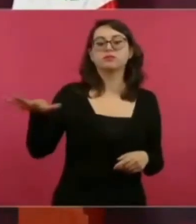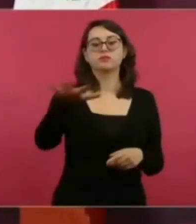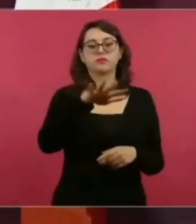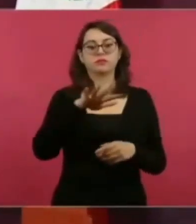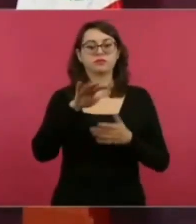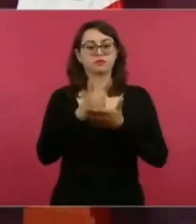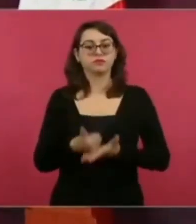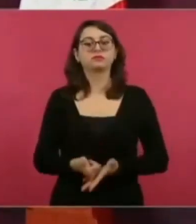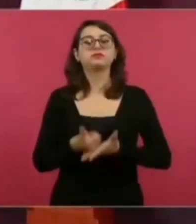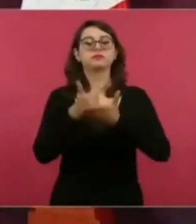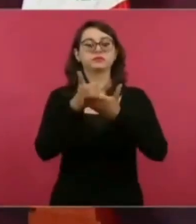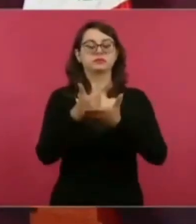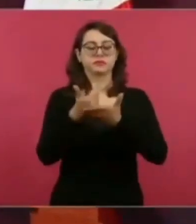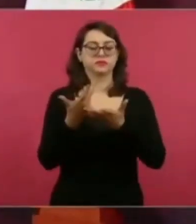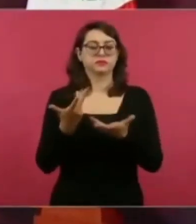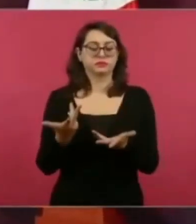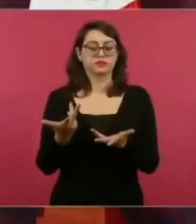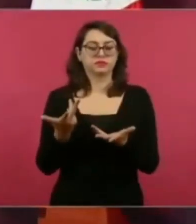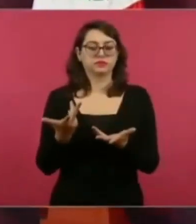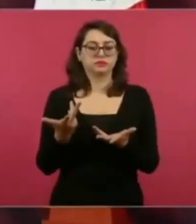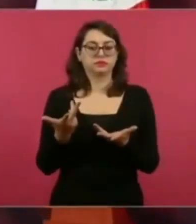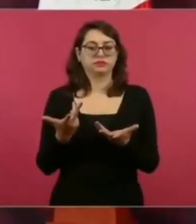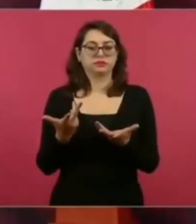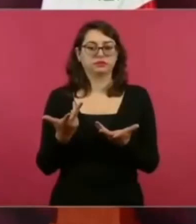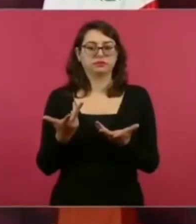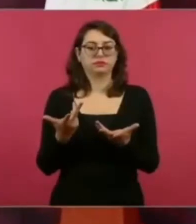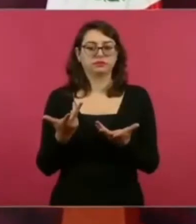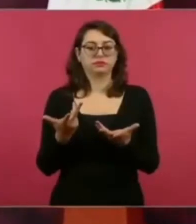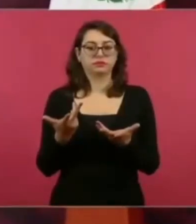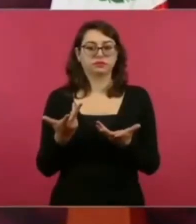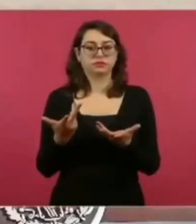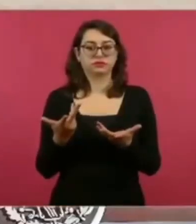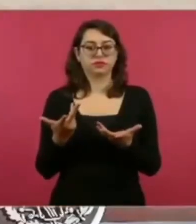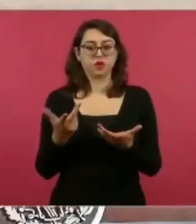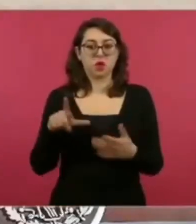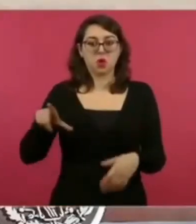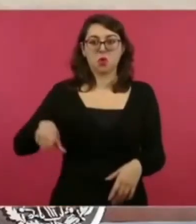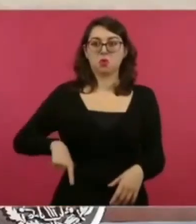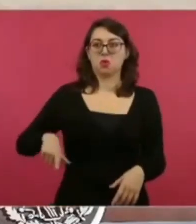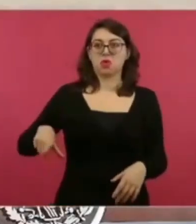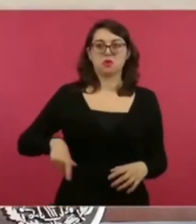¿cómo ser más que un hombre de estado?